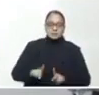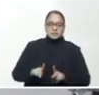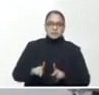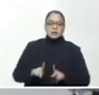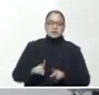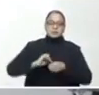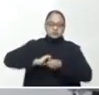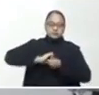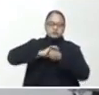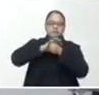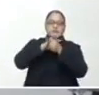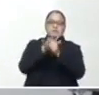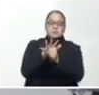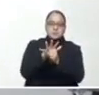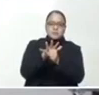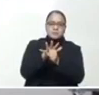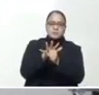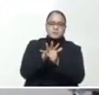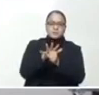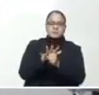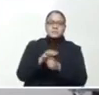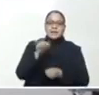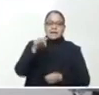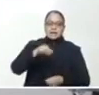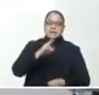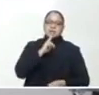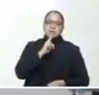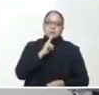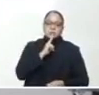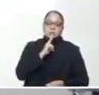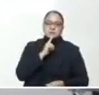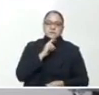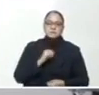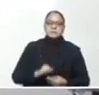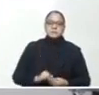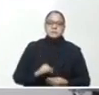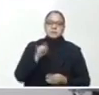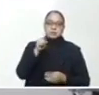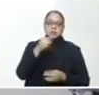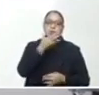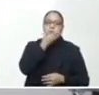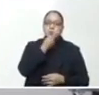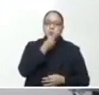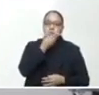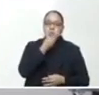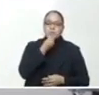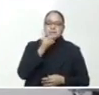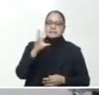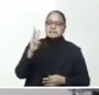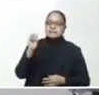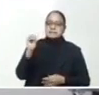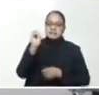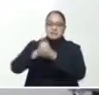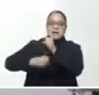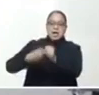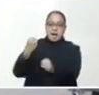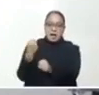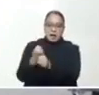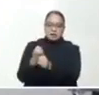coronavirus COVID-19 en Honduras. Se trata de un hombre de 60 años de edad,